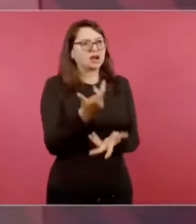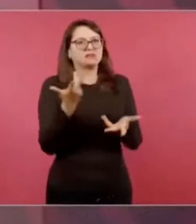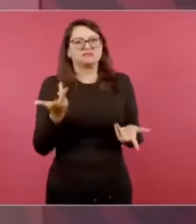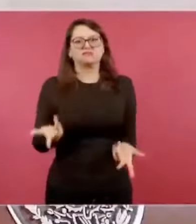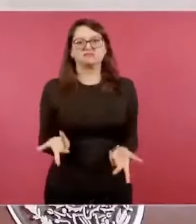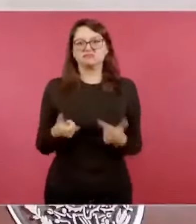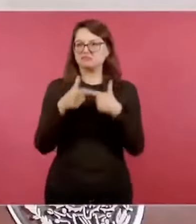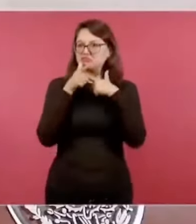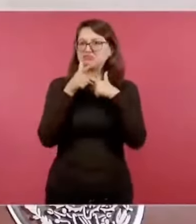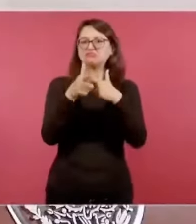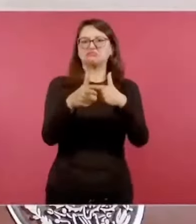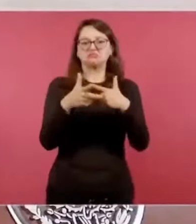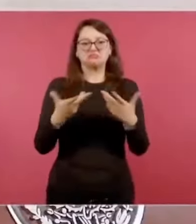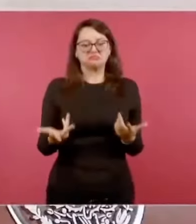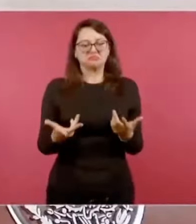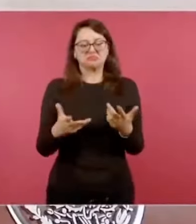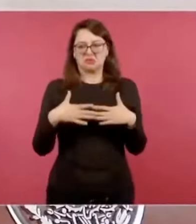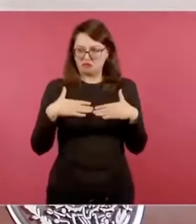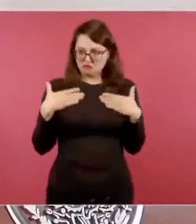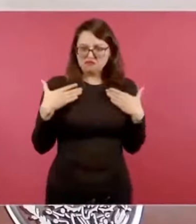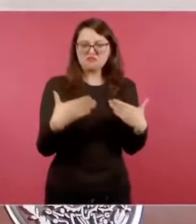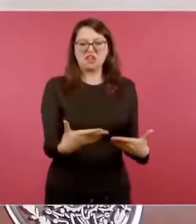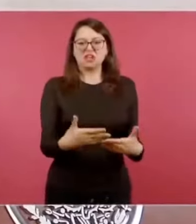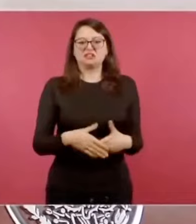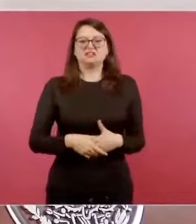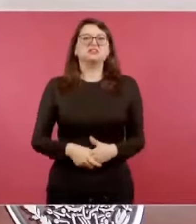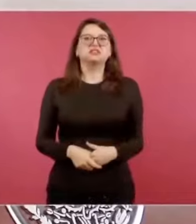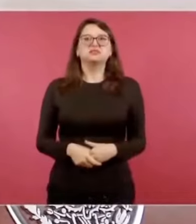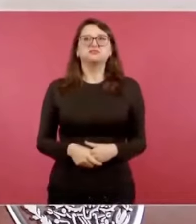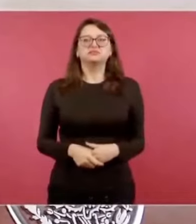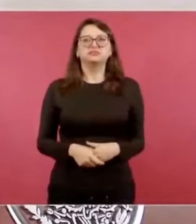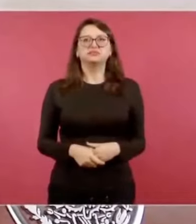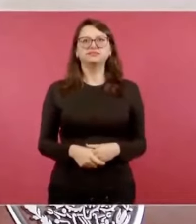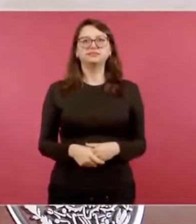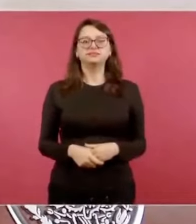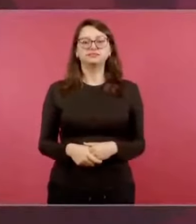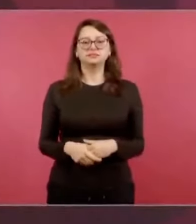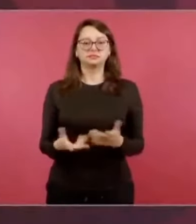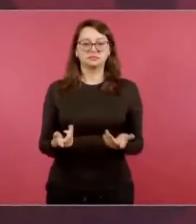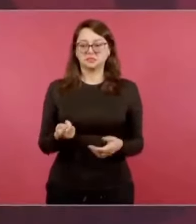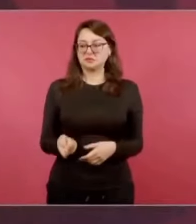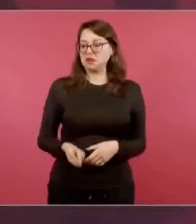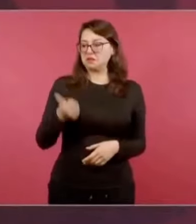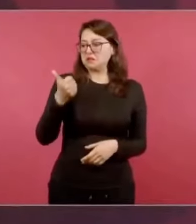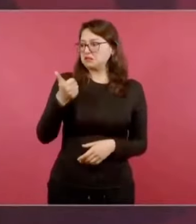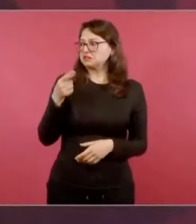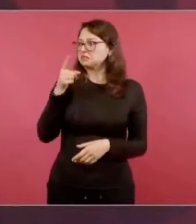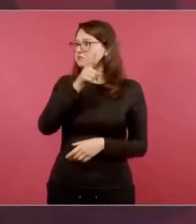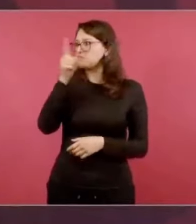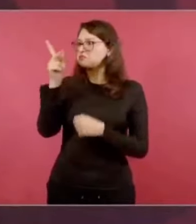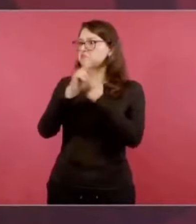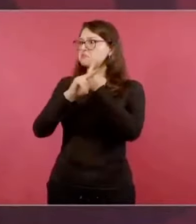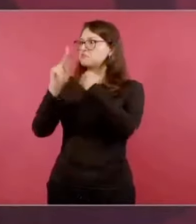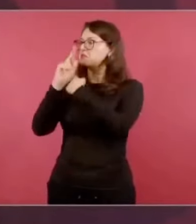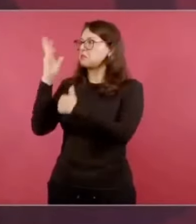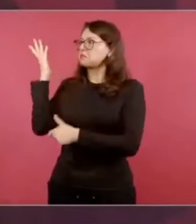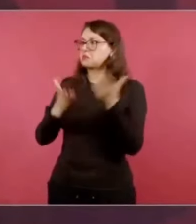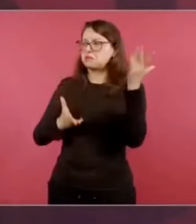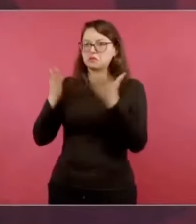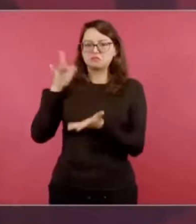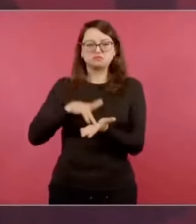es histórica, que prácticamente no hay desempleo,